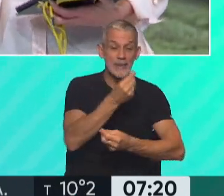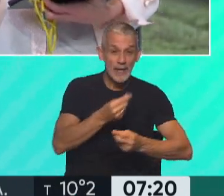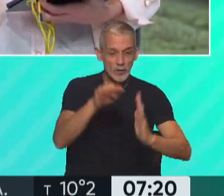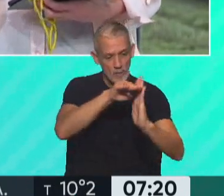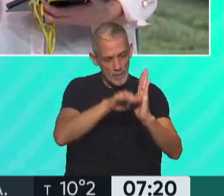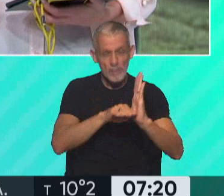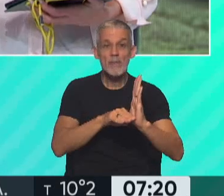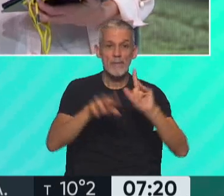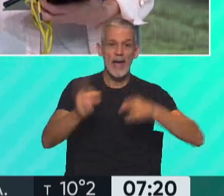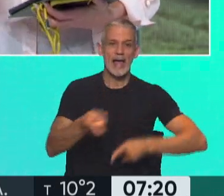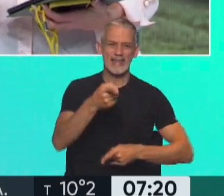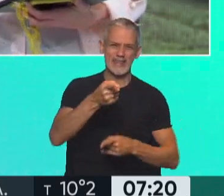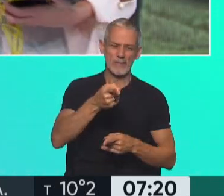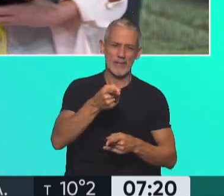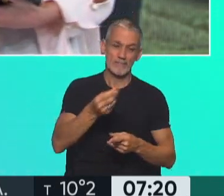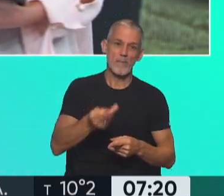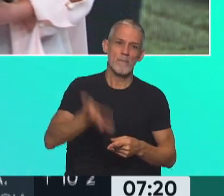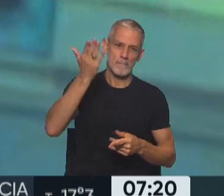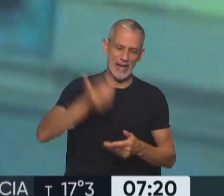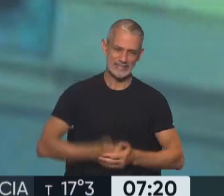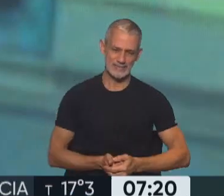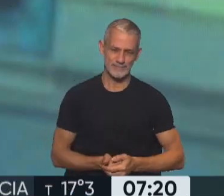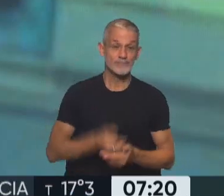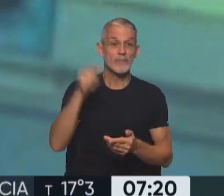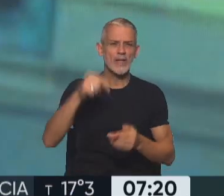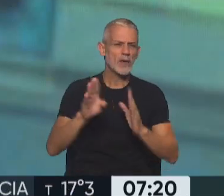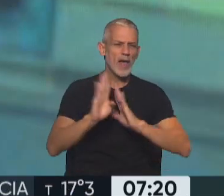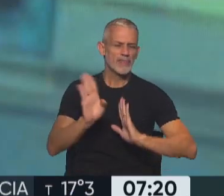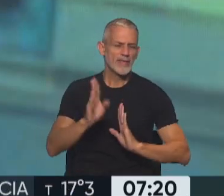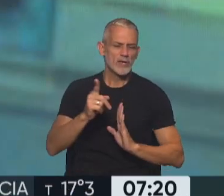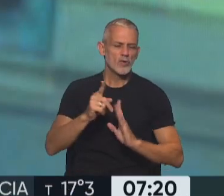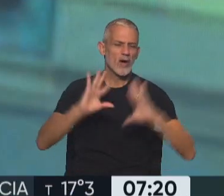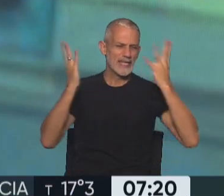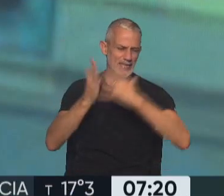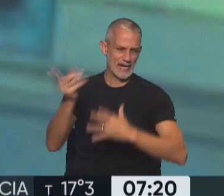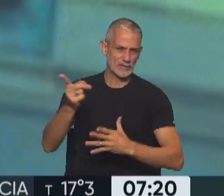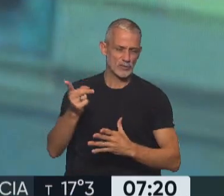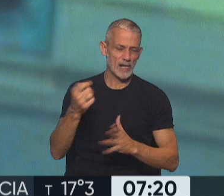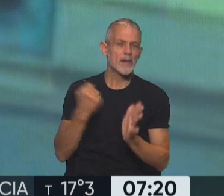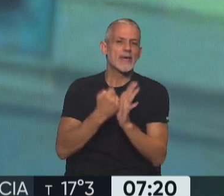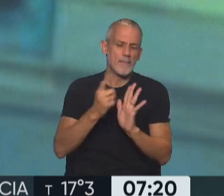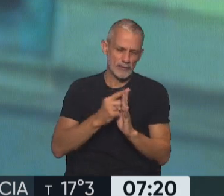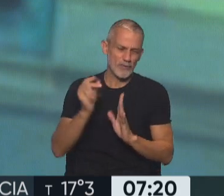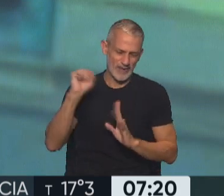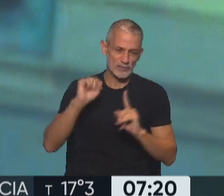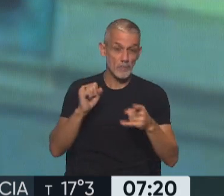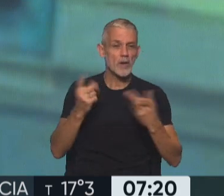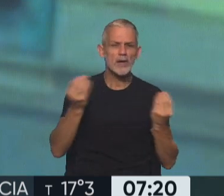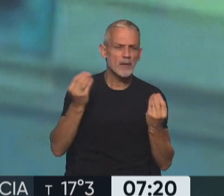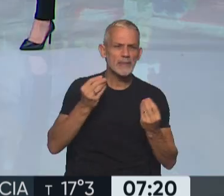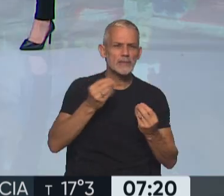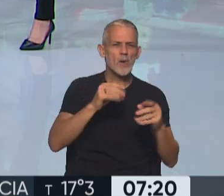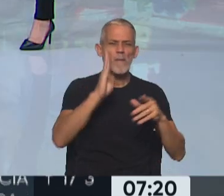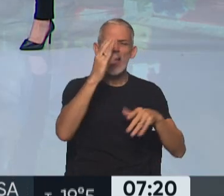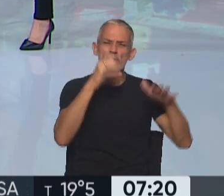como seguramente el más alto de la inflación. Flor, ahora vamos directamente al tema internacional y el impacto de la inflación, pero antes contanos qué pasa con las tasas y el